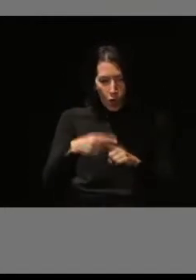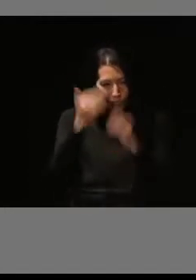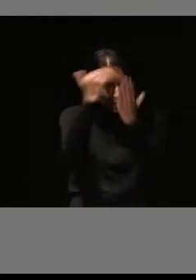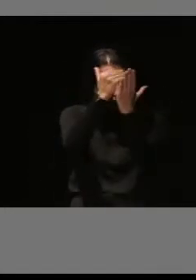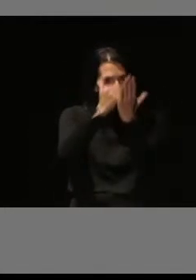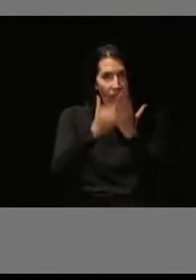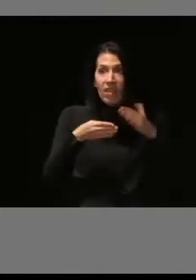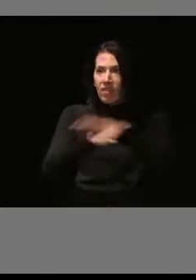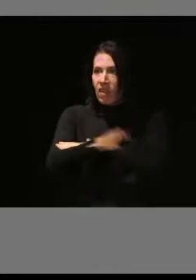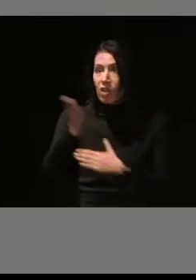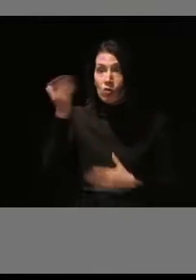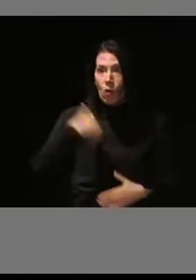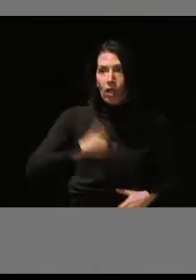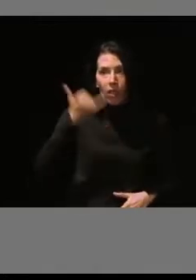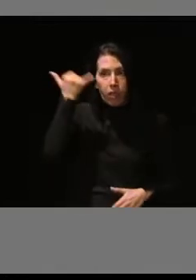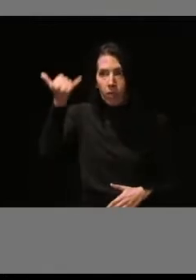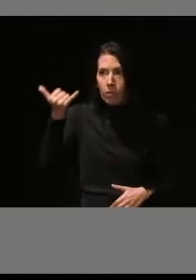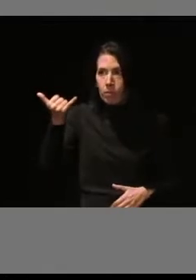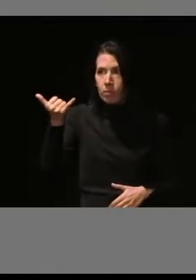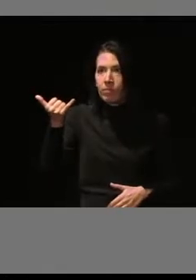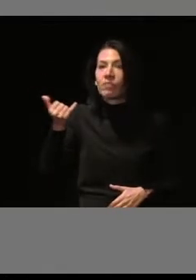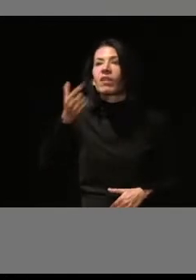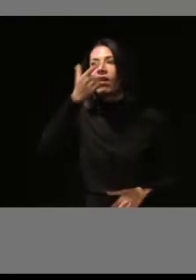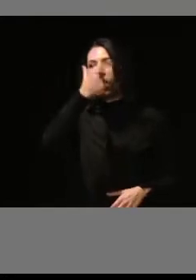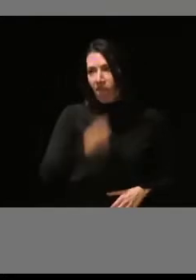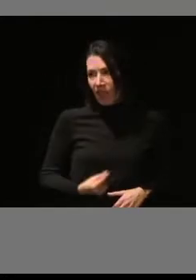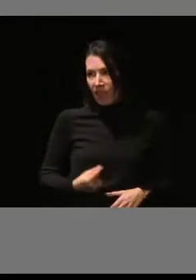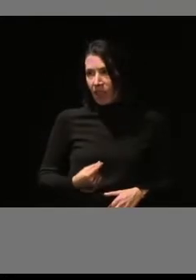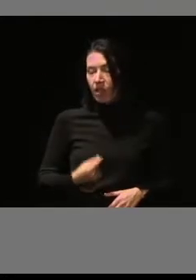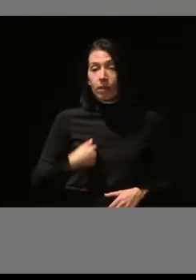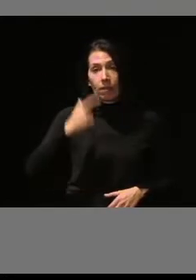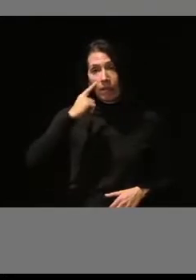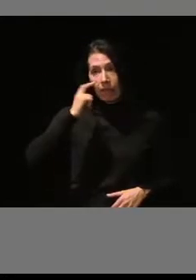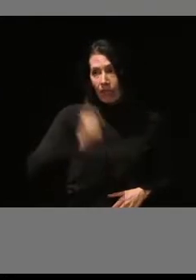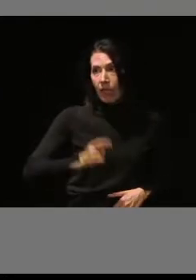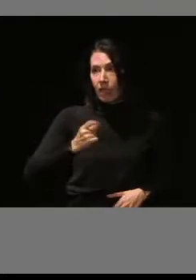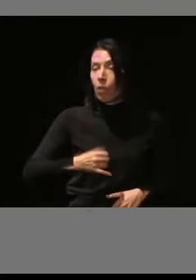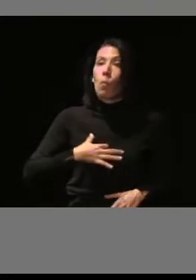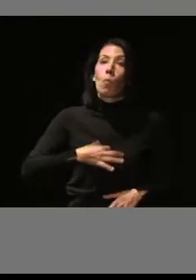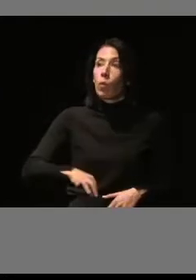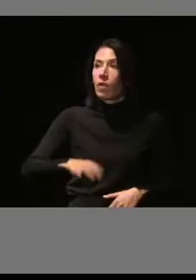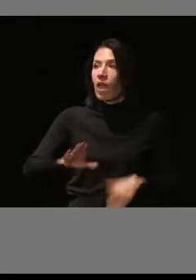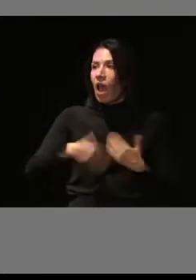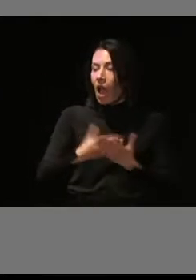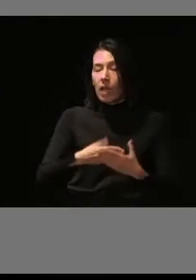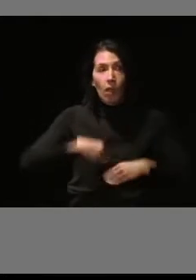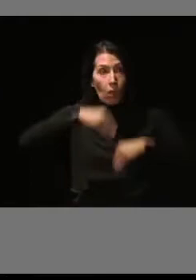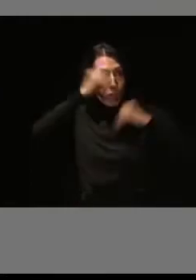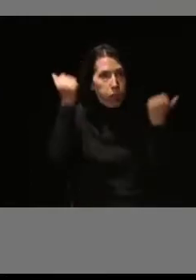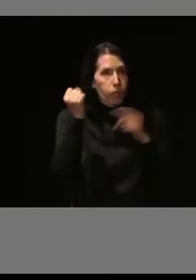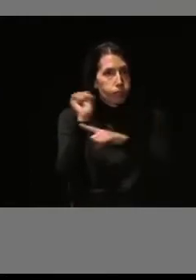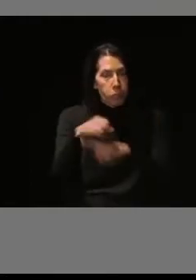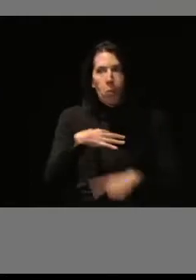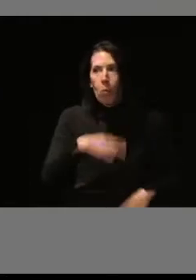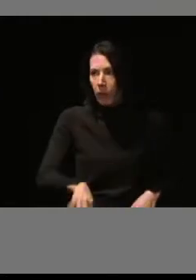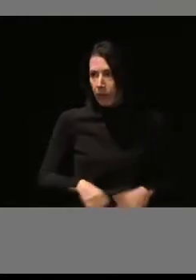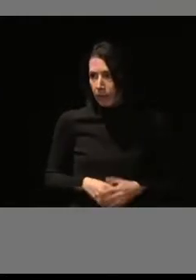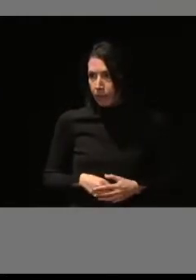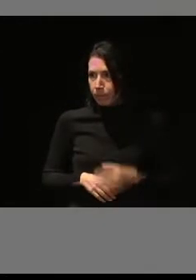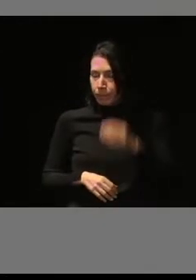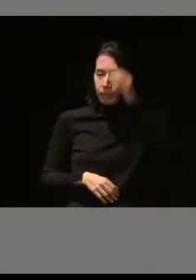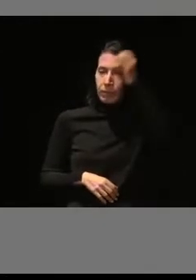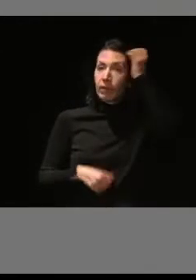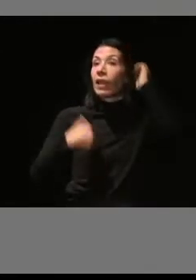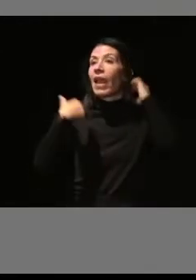de accesibilidad, es fácil que con relativa frecuencia se puedan llegar a obviar o pasar desapercibidos. Por lo